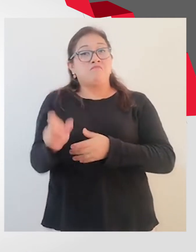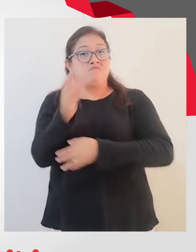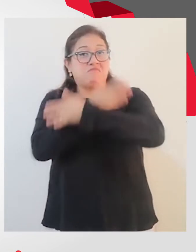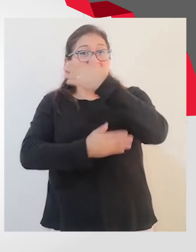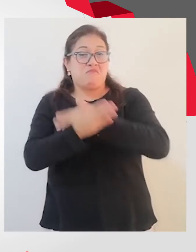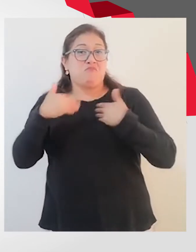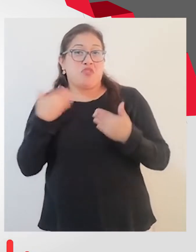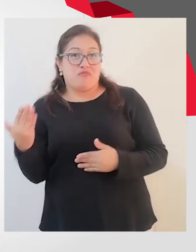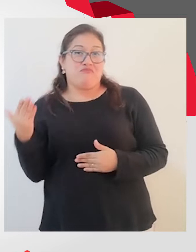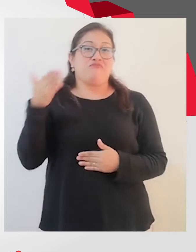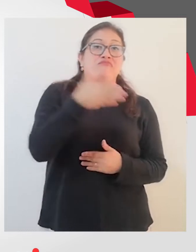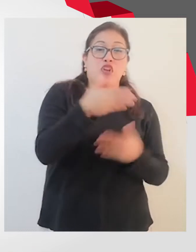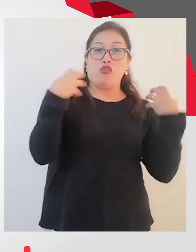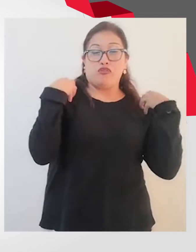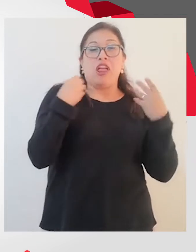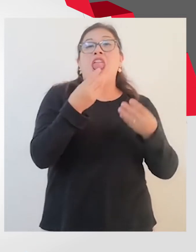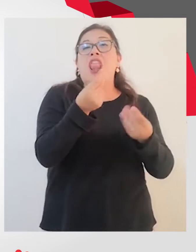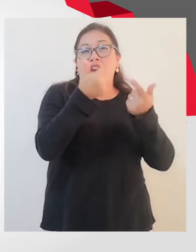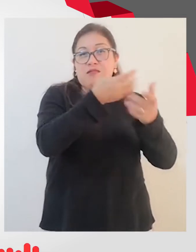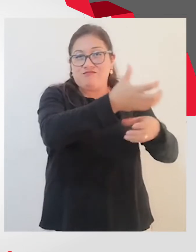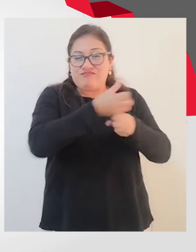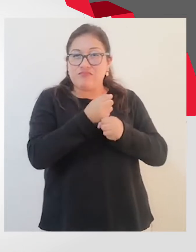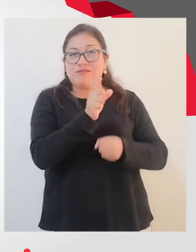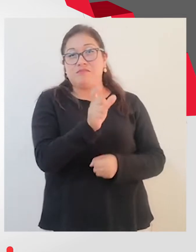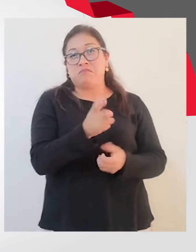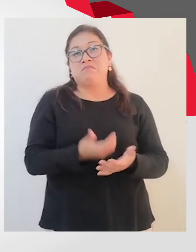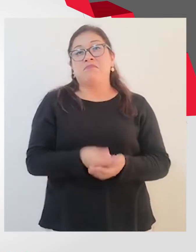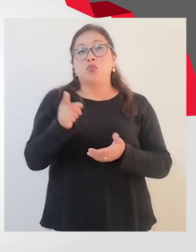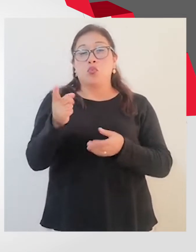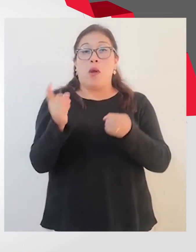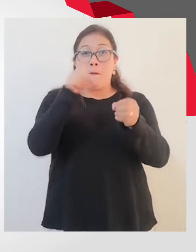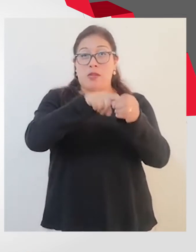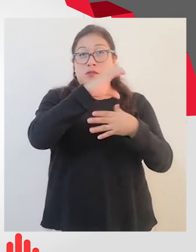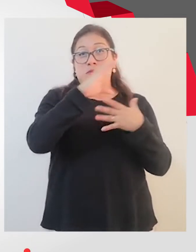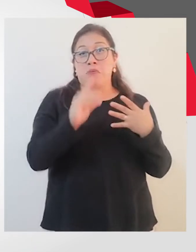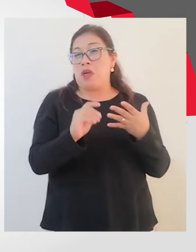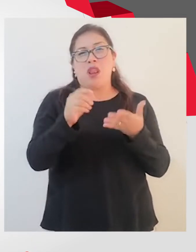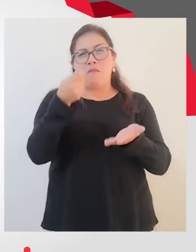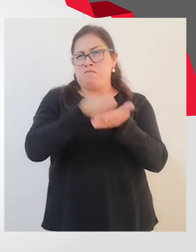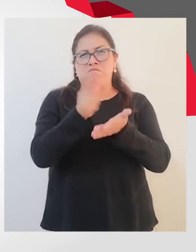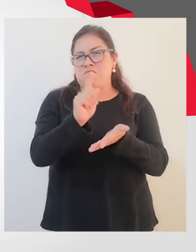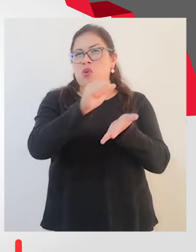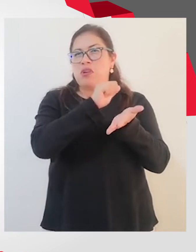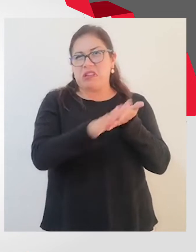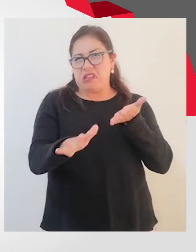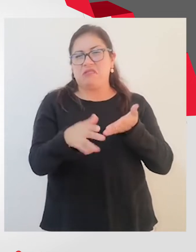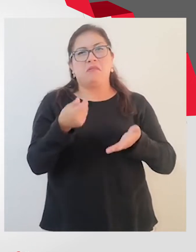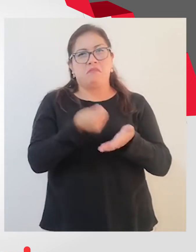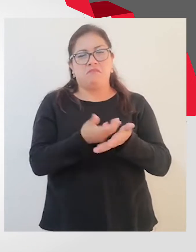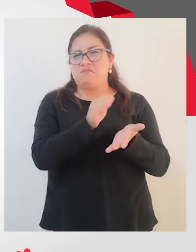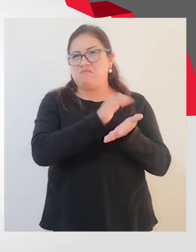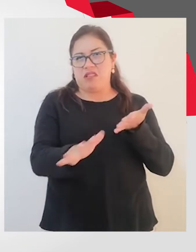pueden recoger sus carnes y recordarles que la inscripción es totalmente gratuita. Es a través